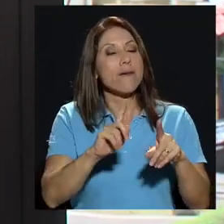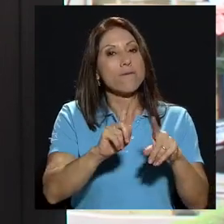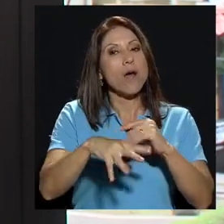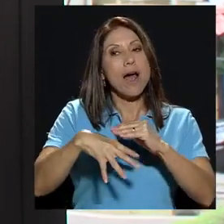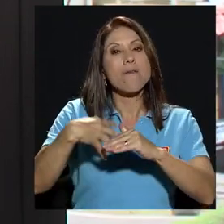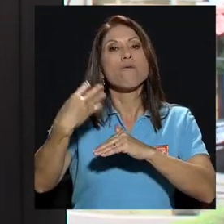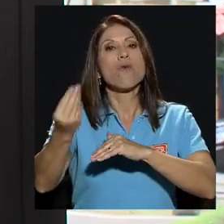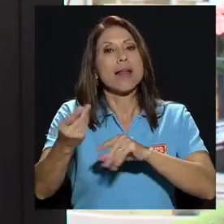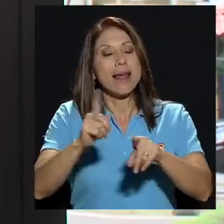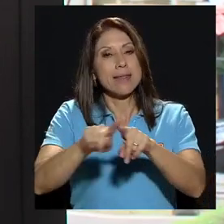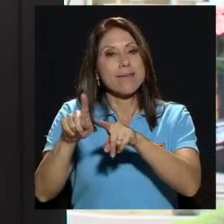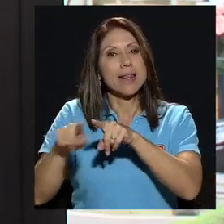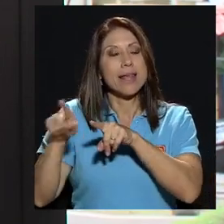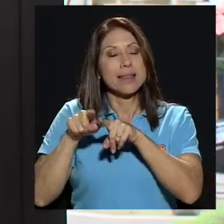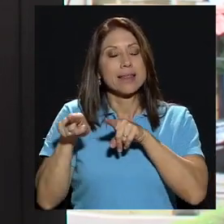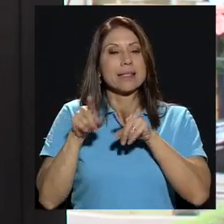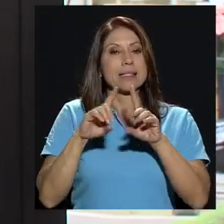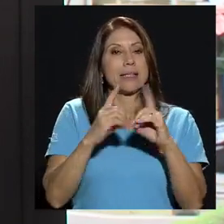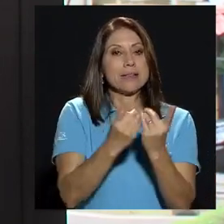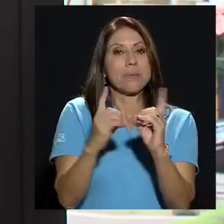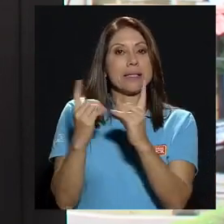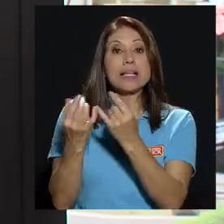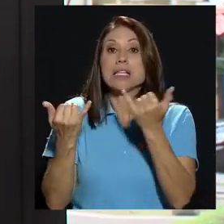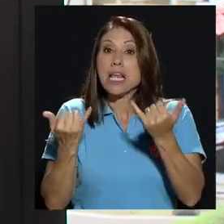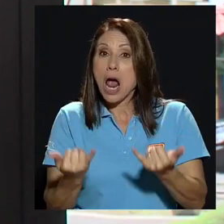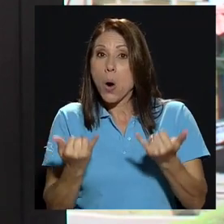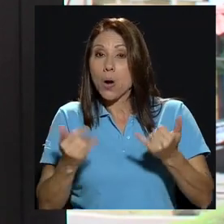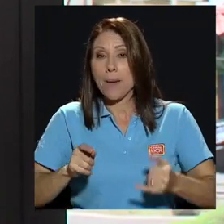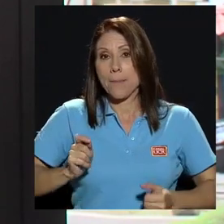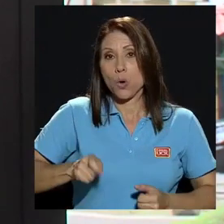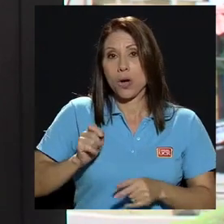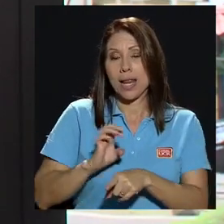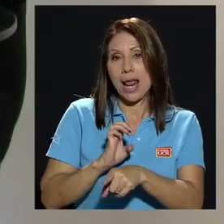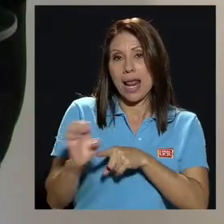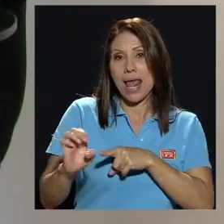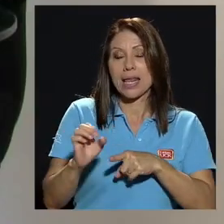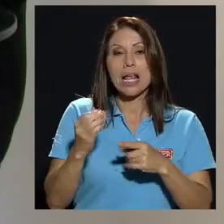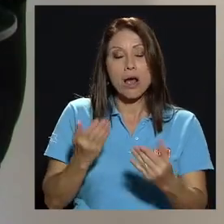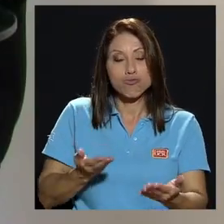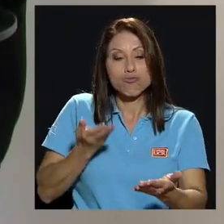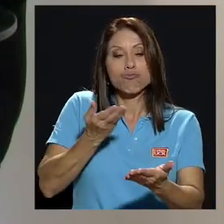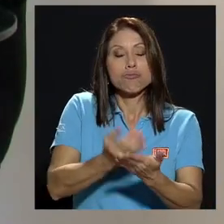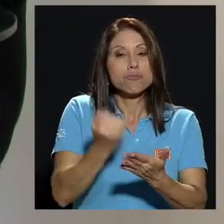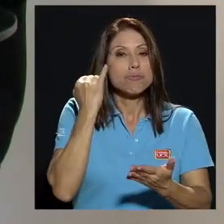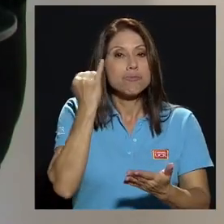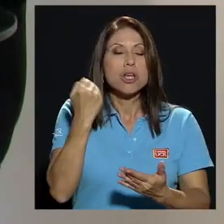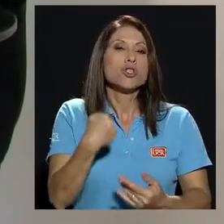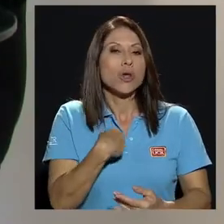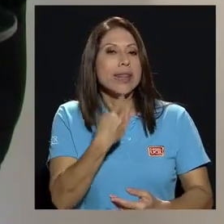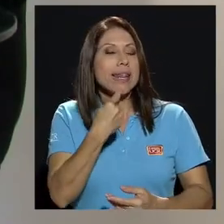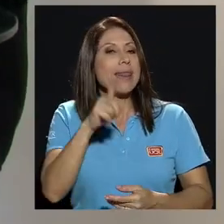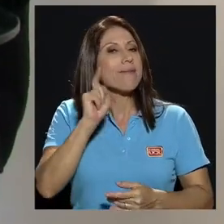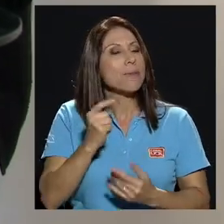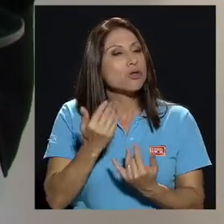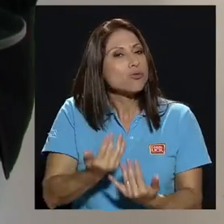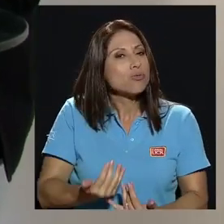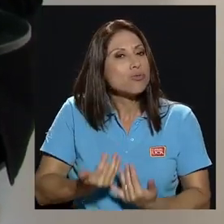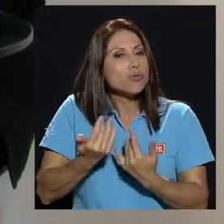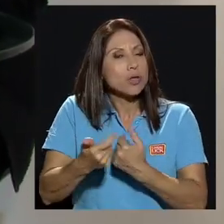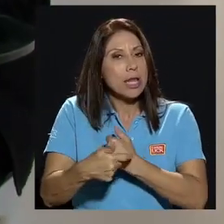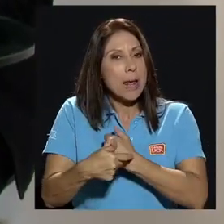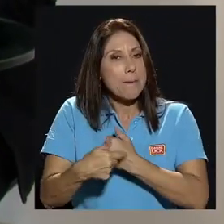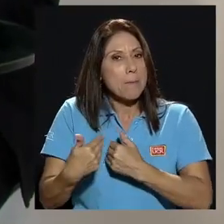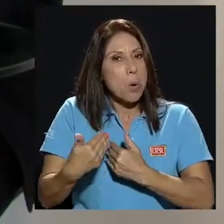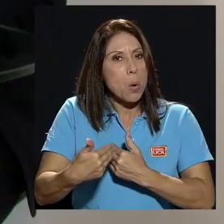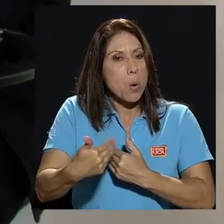instancias y ahora tenemos esa iniciativa de parte de la Procuraduría de la Ética. Yo diría que deberíamos darle un tiempo